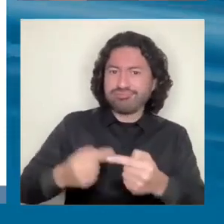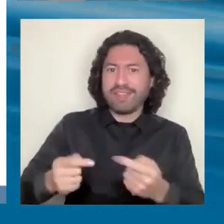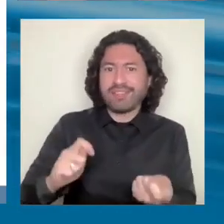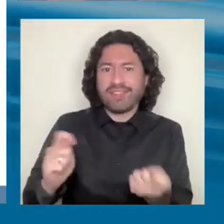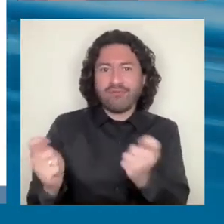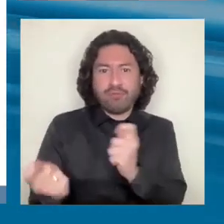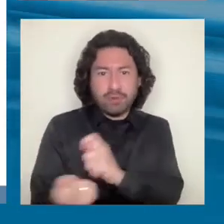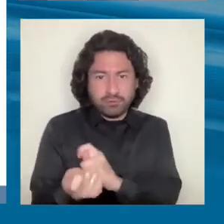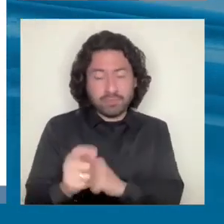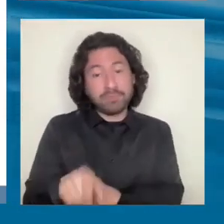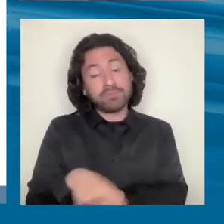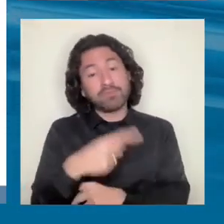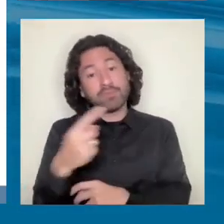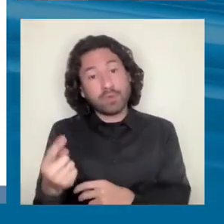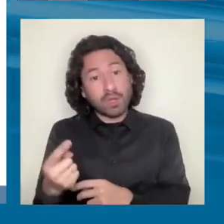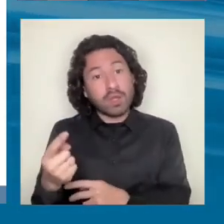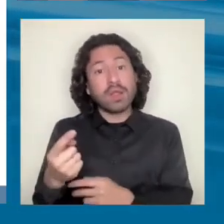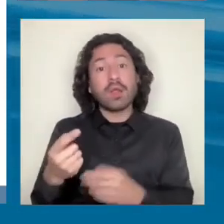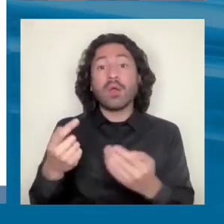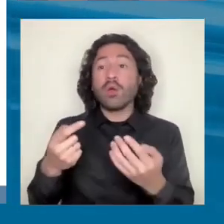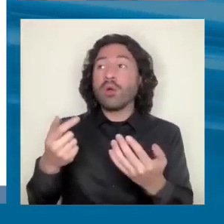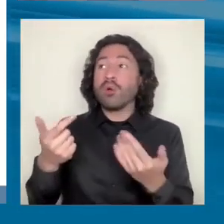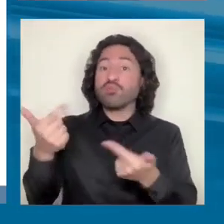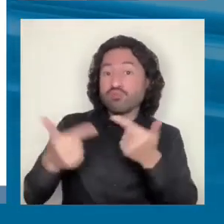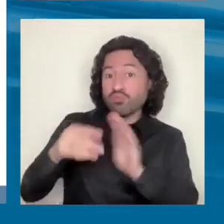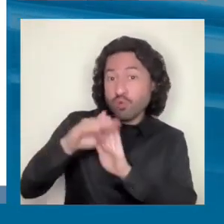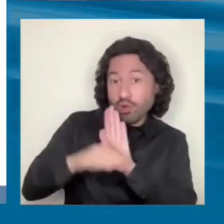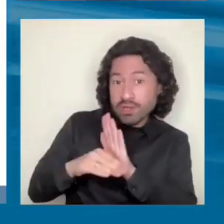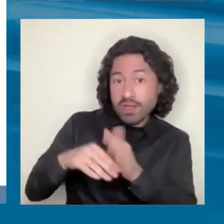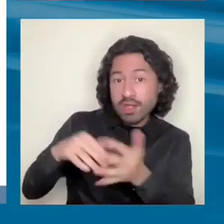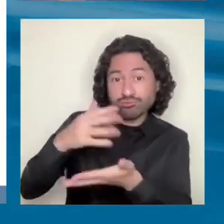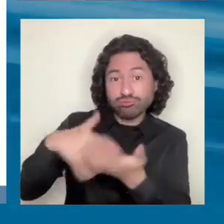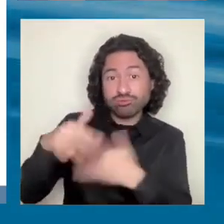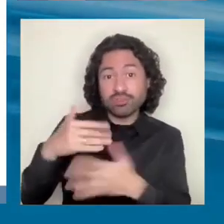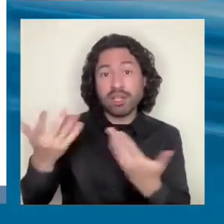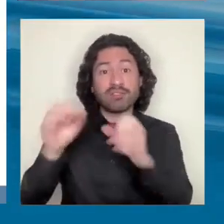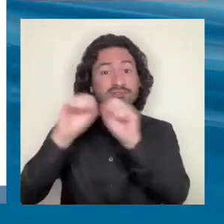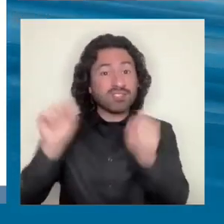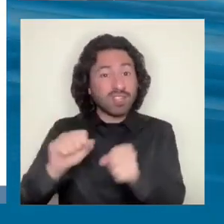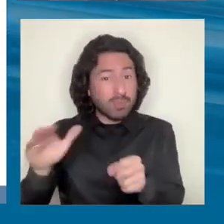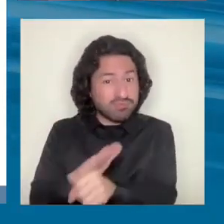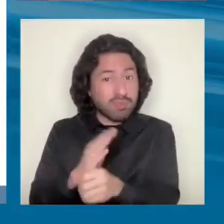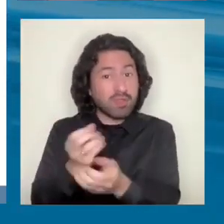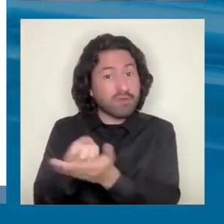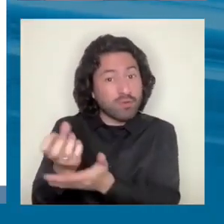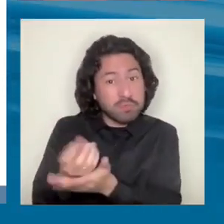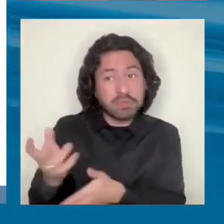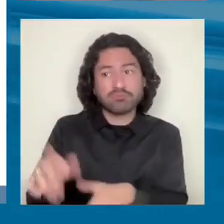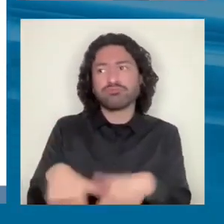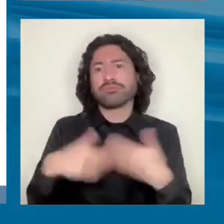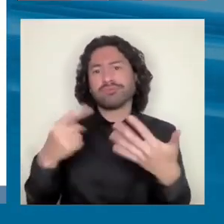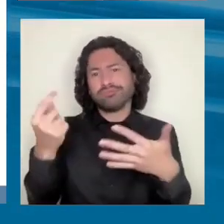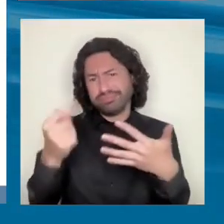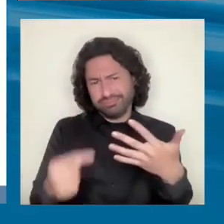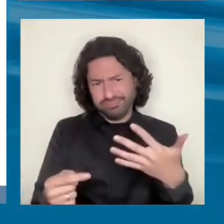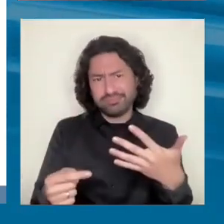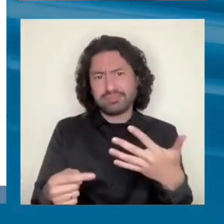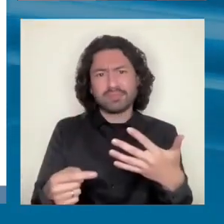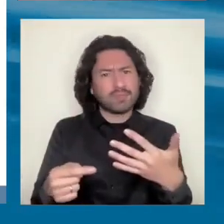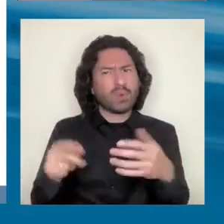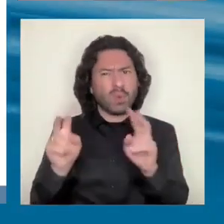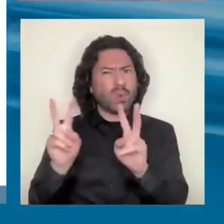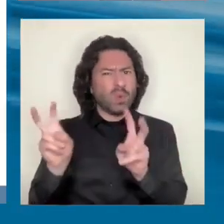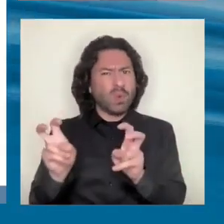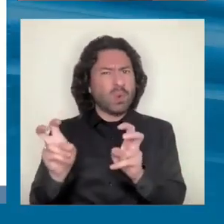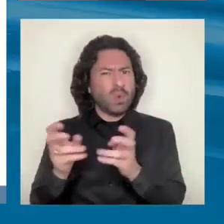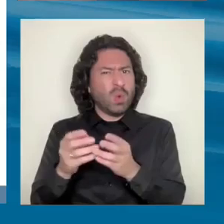institucionalidad social, políticas sociales, sistemas integrales de información, registros sociales de destinatarios, es un tema amplísimo. El